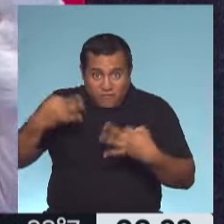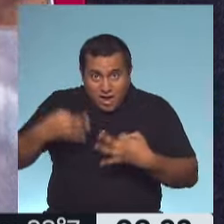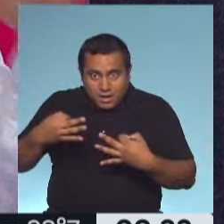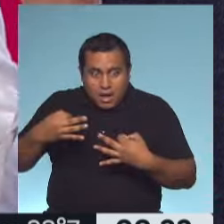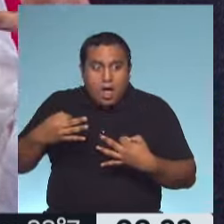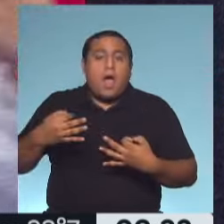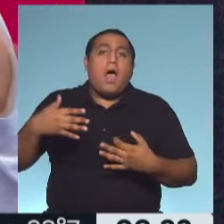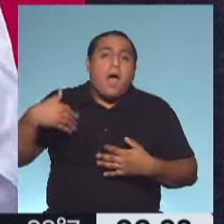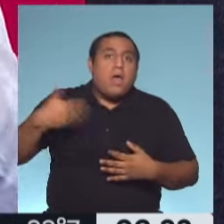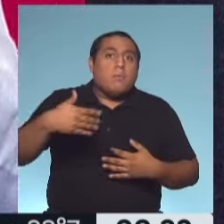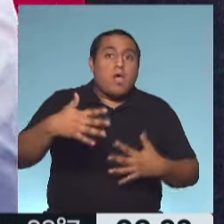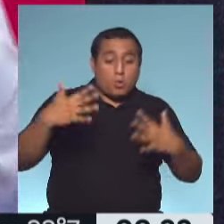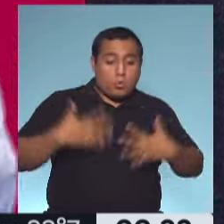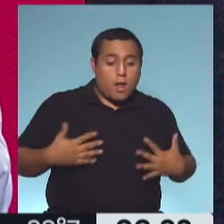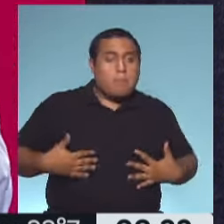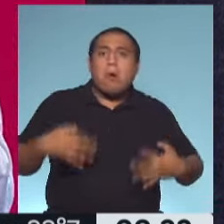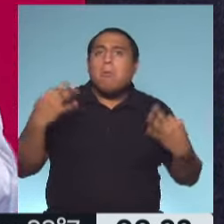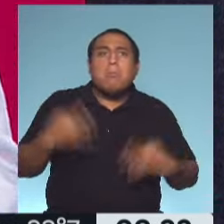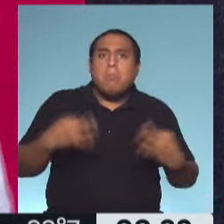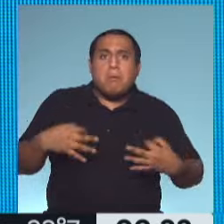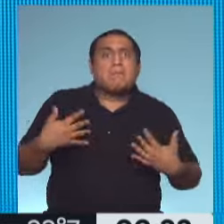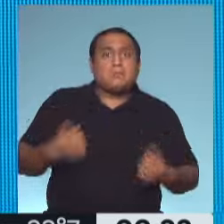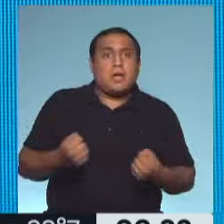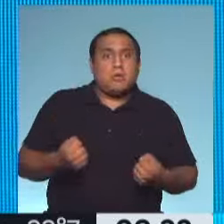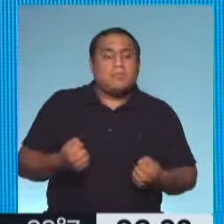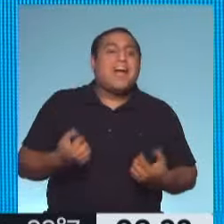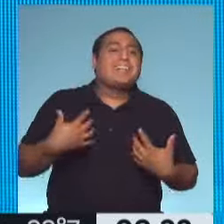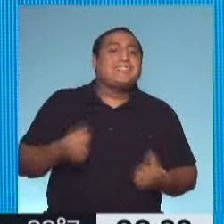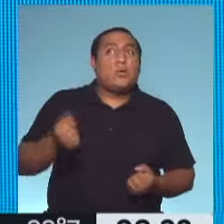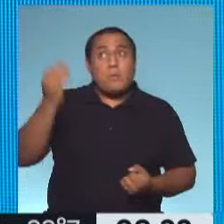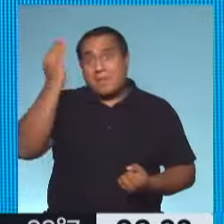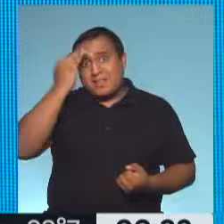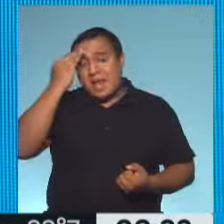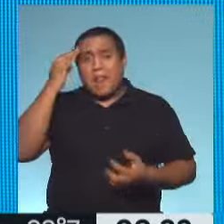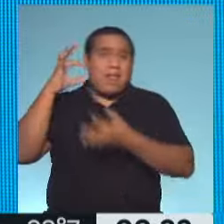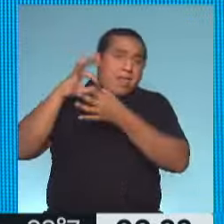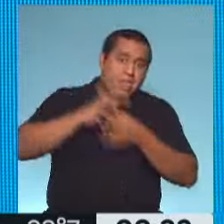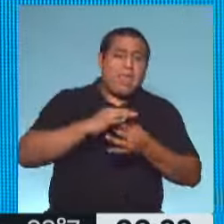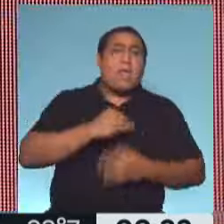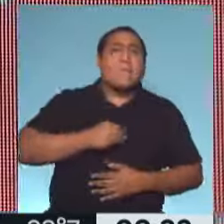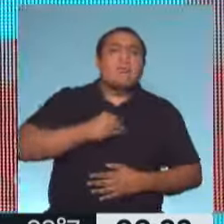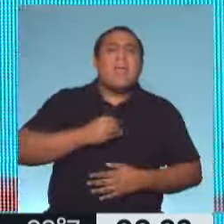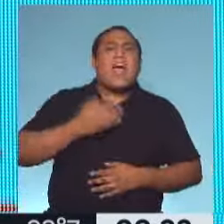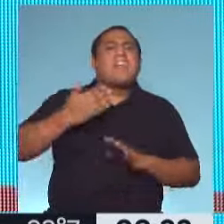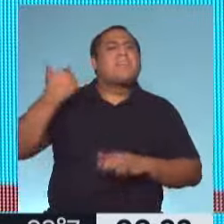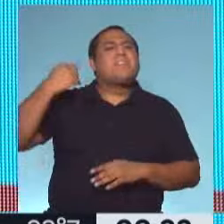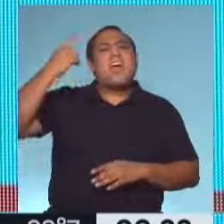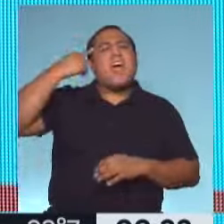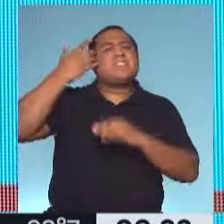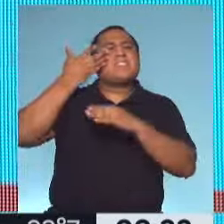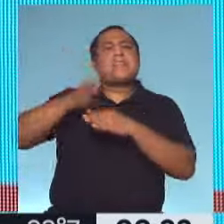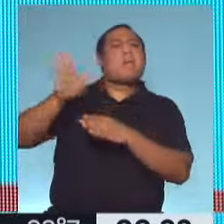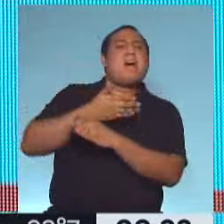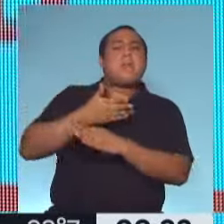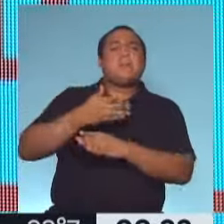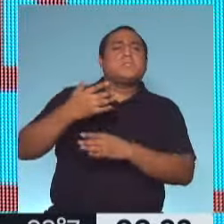nuestro concepto de salud es mucho más amplio. Fíjate que la salud mental es la salud emocional. Y muchas veces se disoció esto. Se creyó que la salud mental